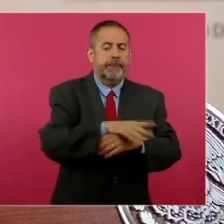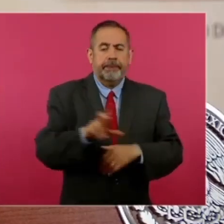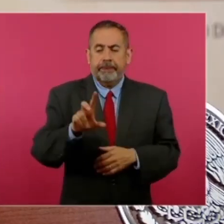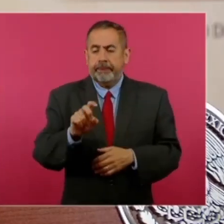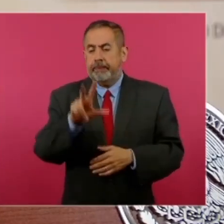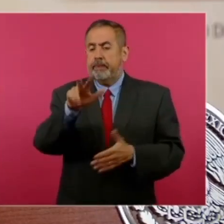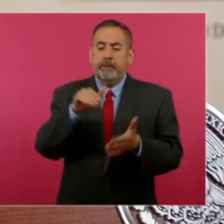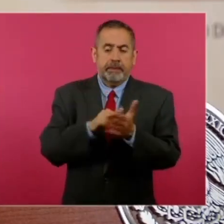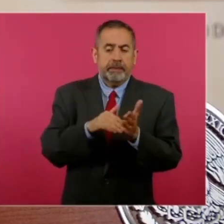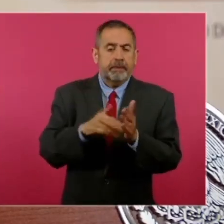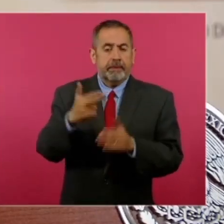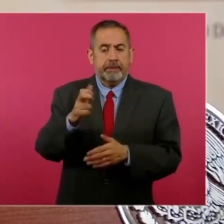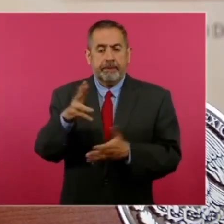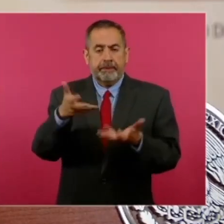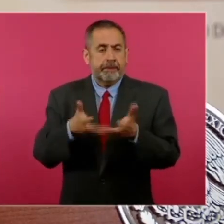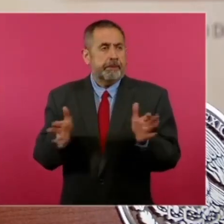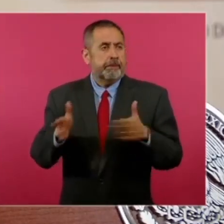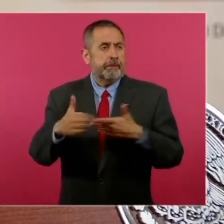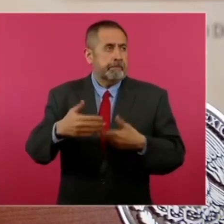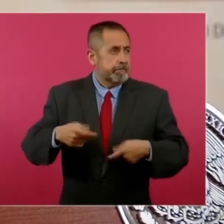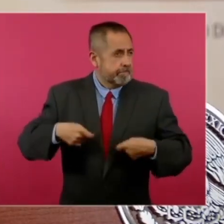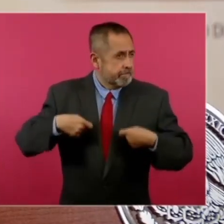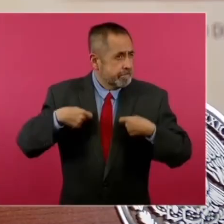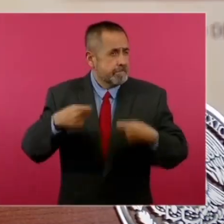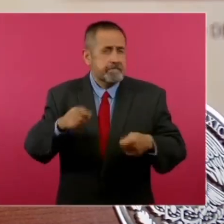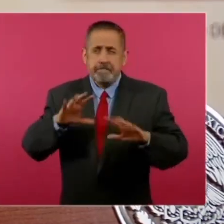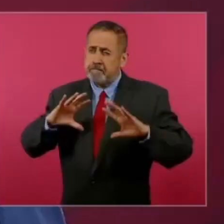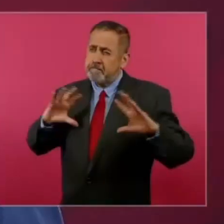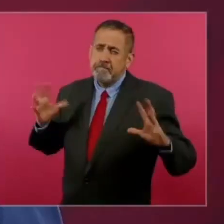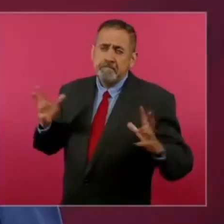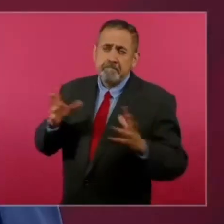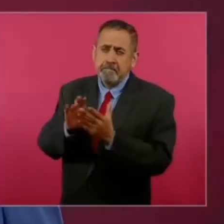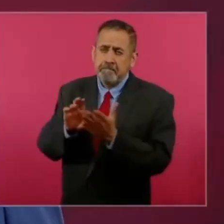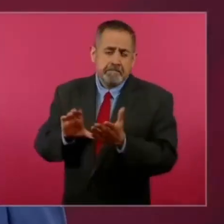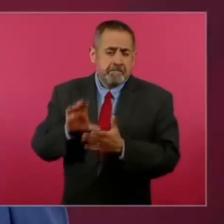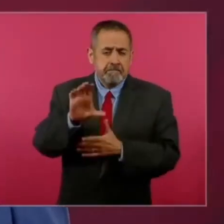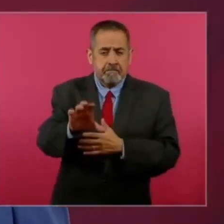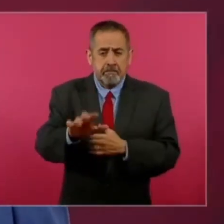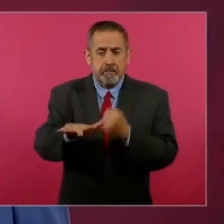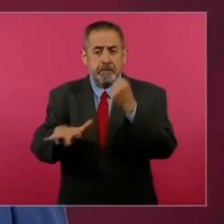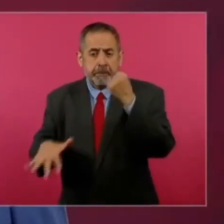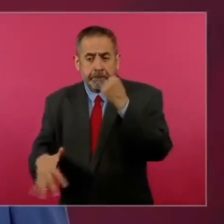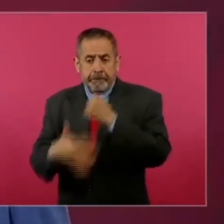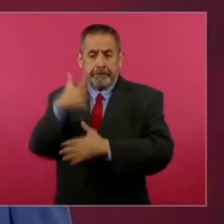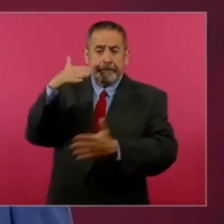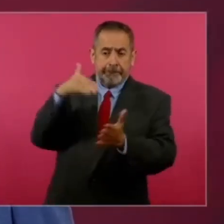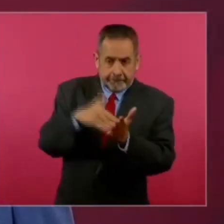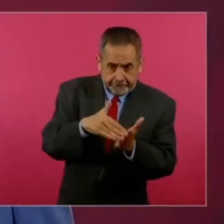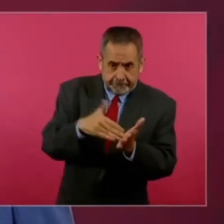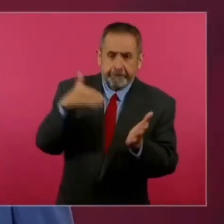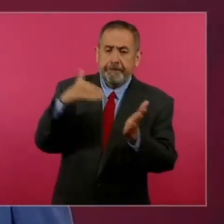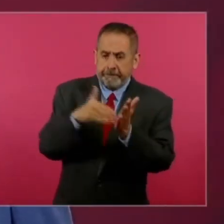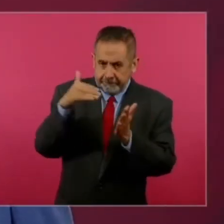es una inversión en su conjunto como de 15 mil millones de pesos.